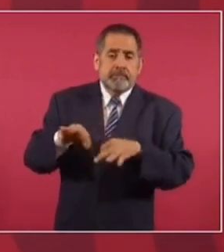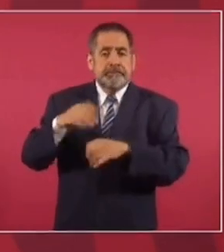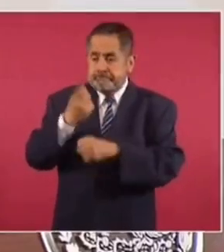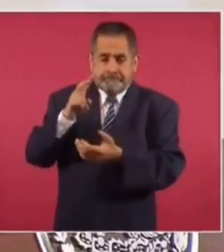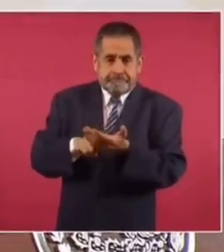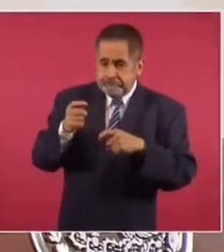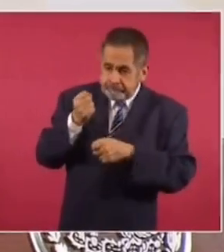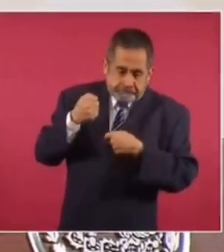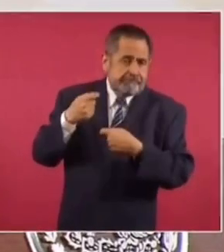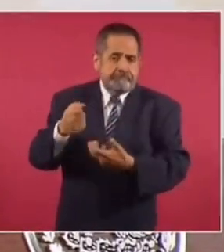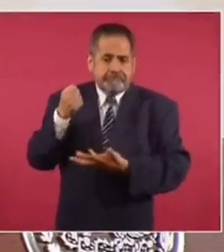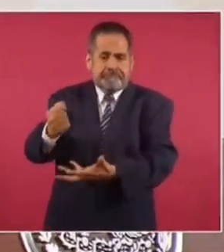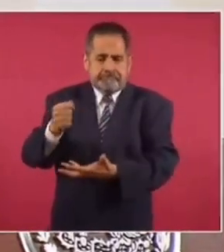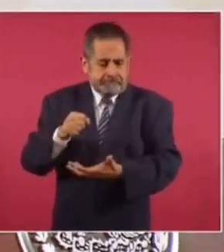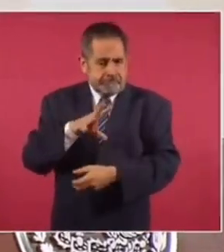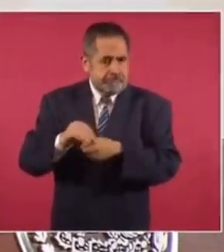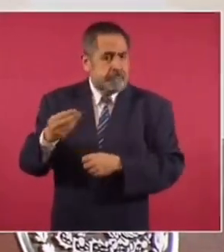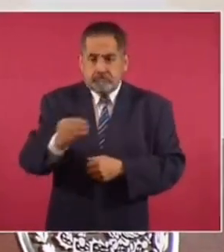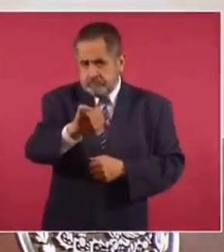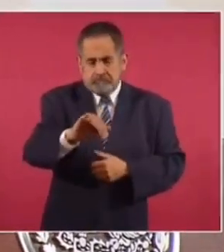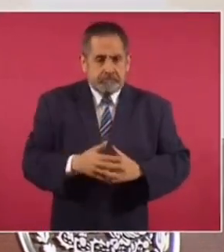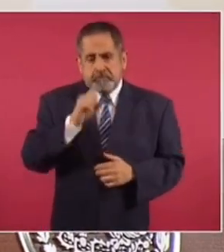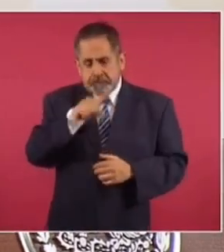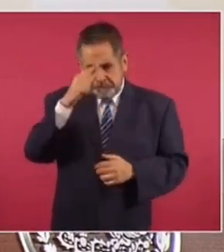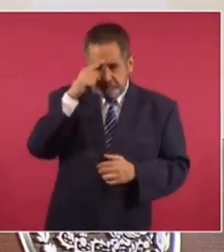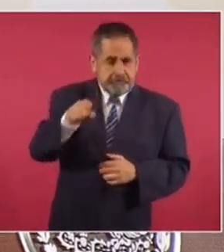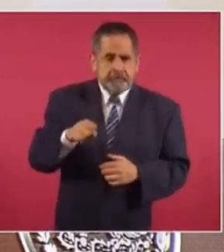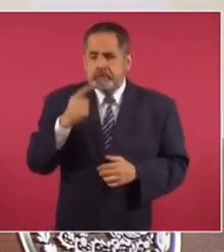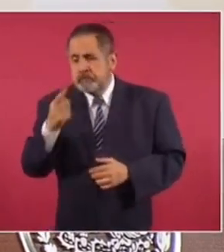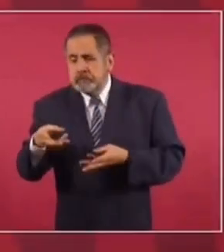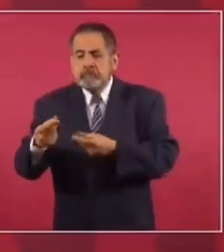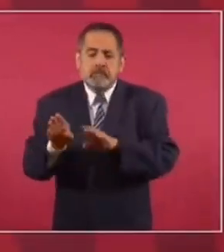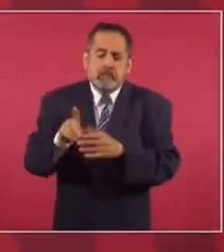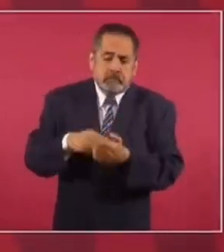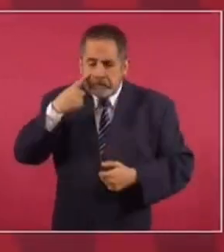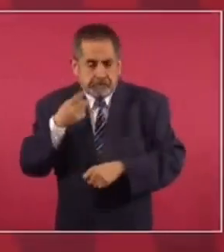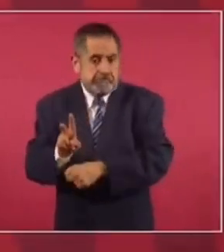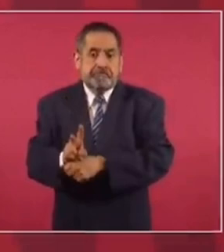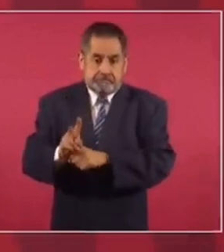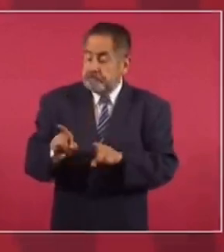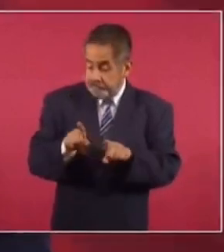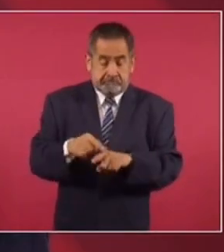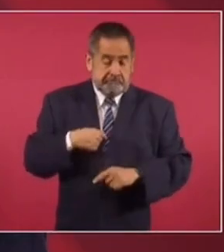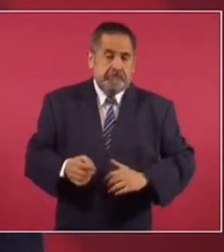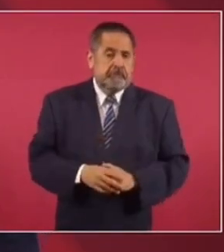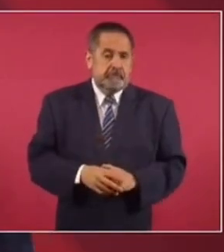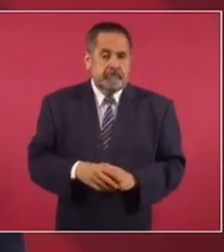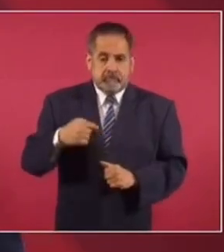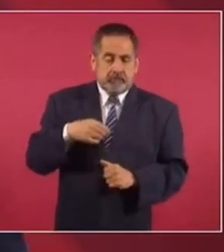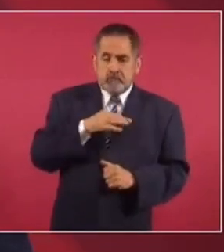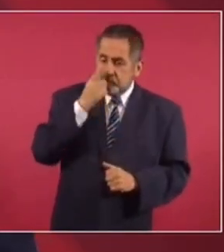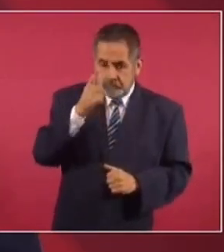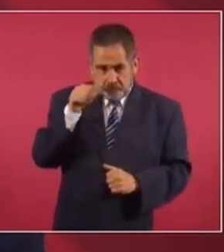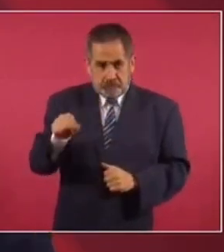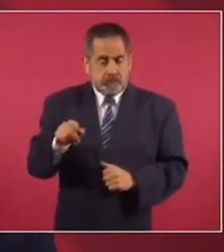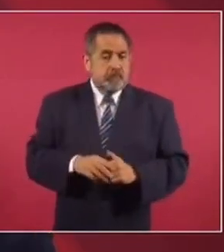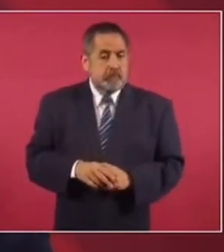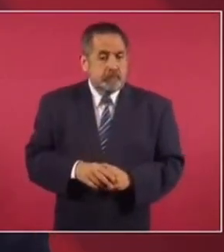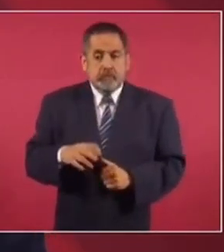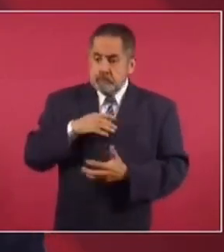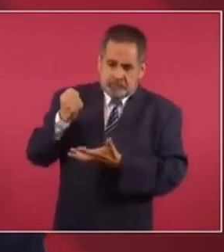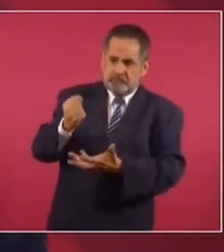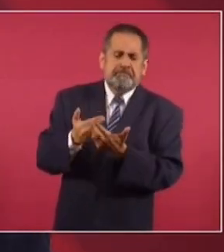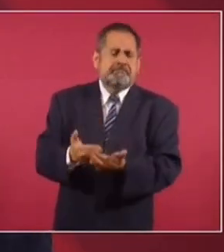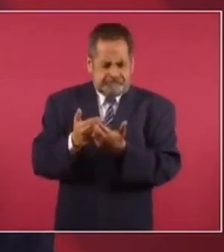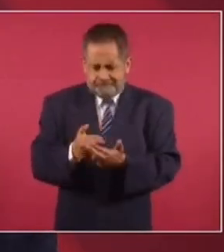cuenten con presupuesto y estoy pendiente del ejercicio de ese presupuesto. Y le puedo decir de que hay